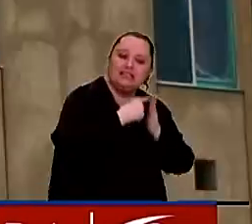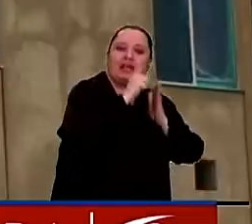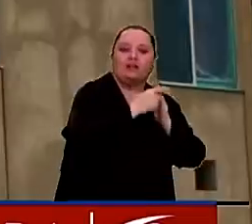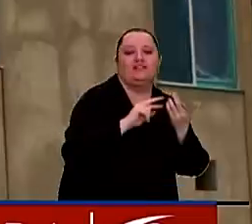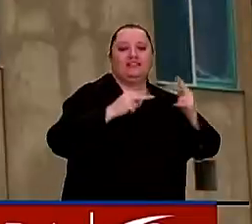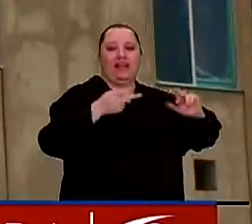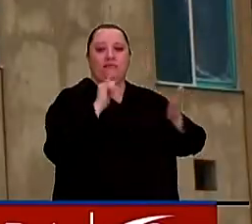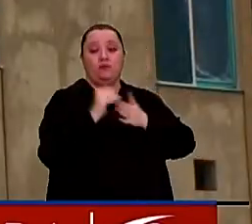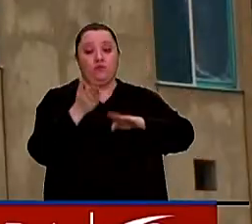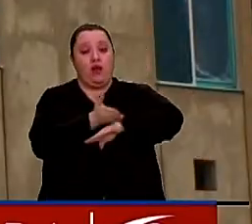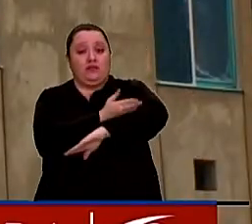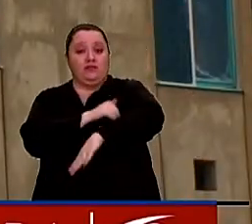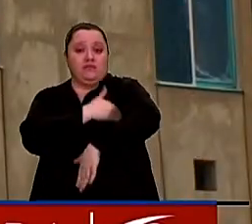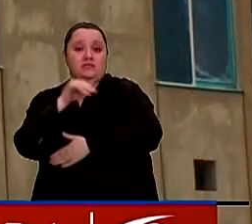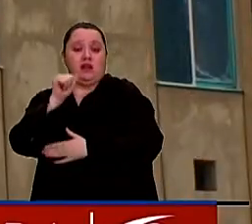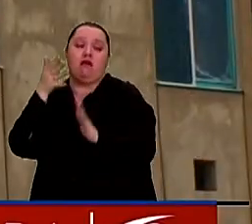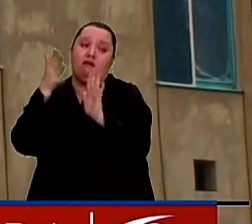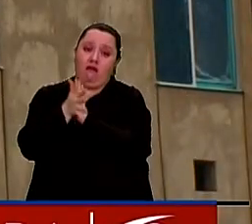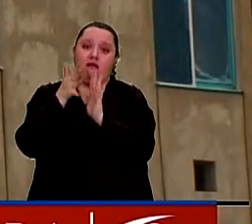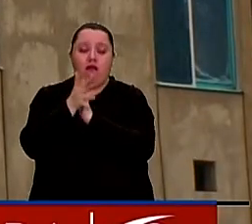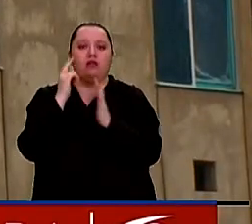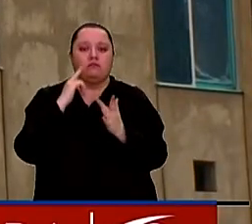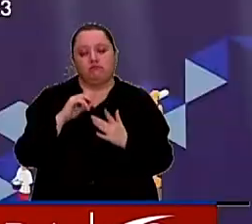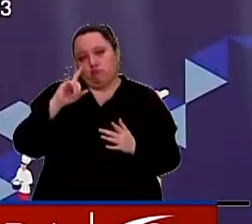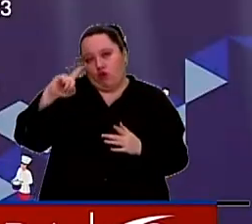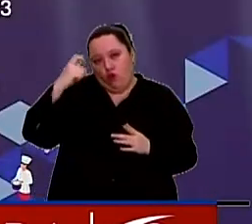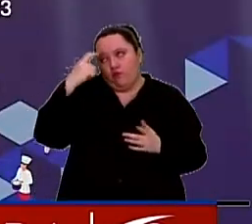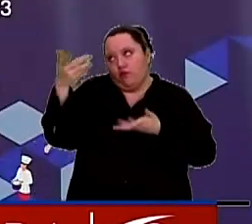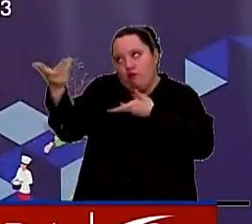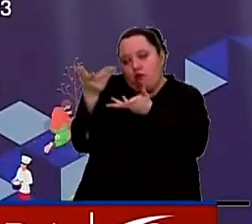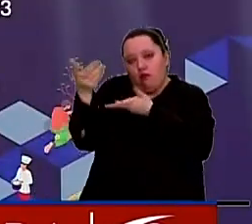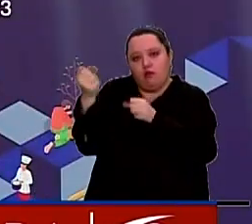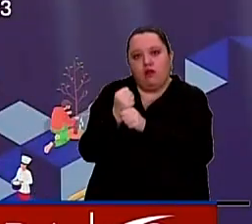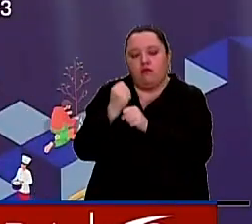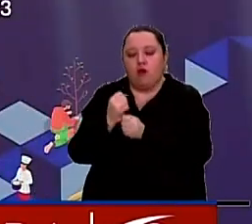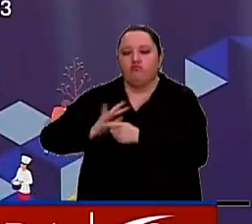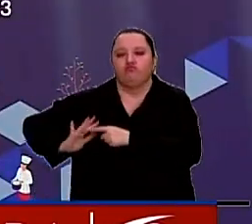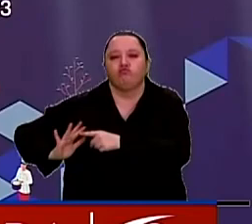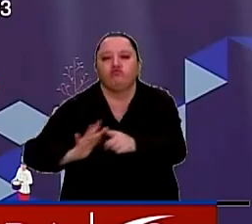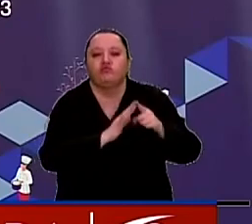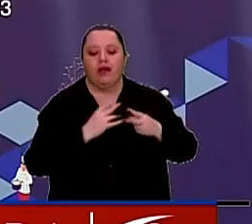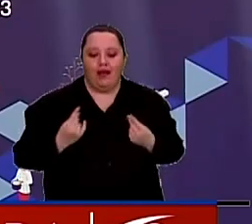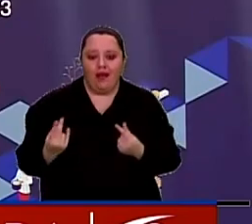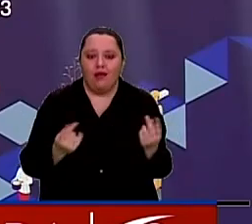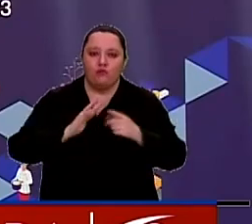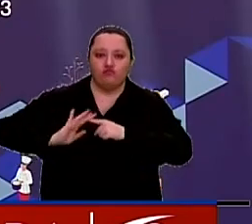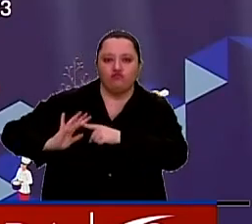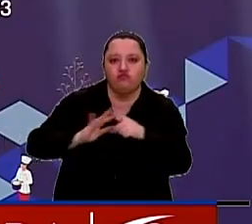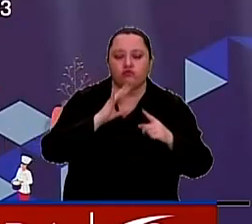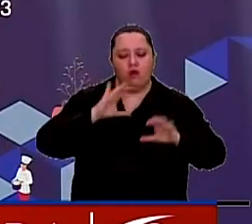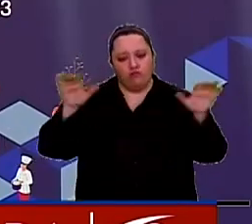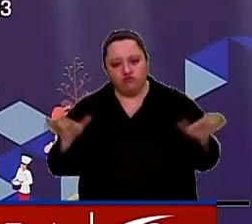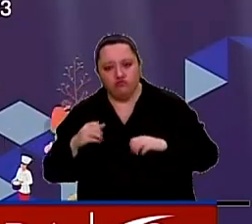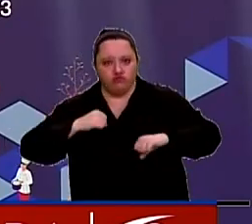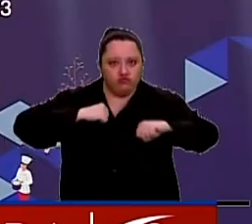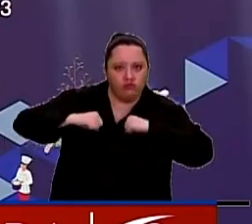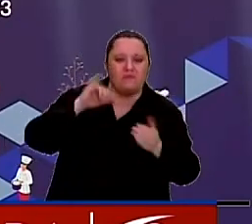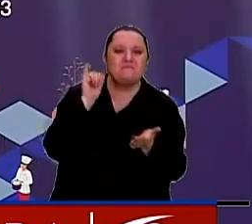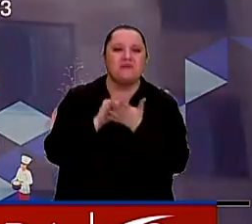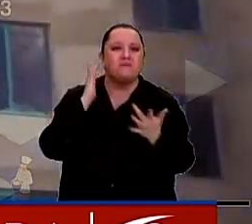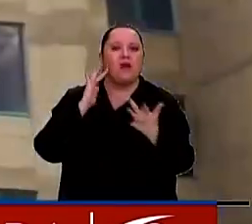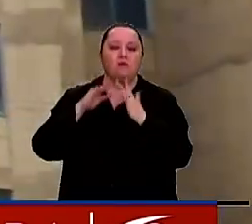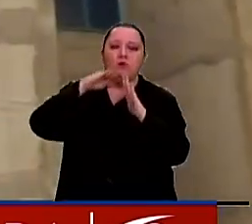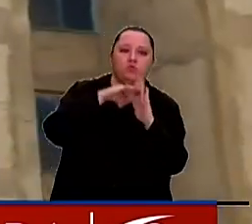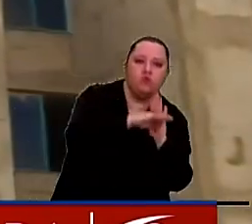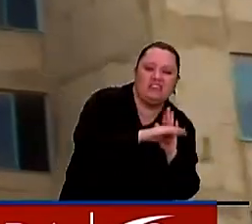ministra que obviamente esperamos trabajar con el gobierno para poderla implementar rápidamente y poder contener este nivel de